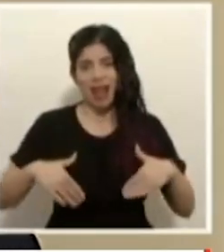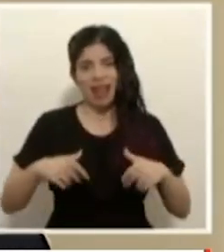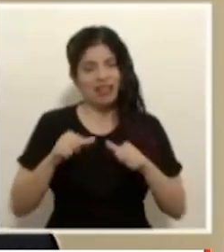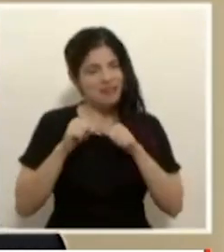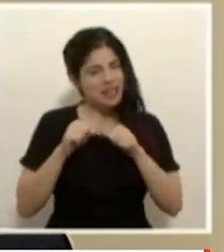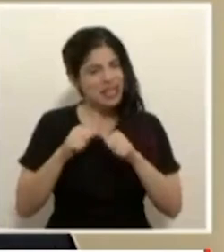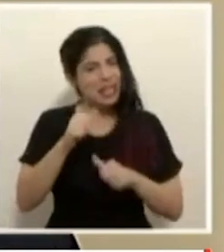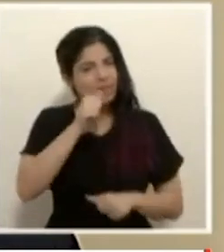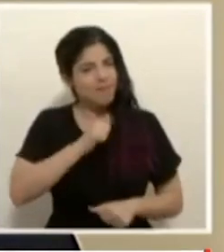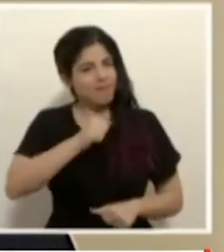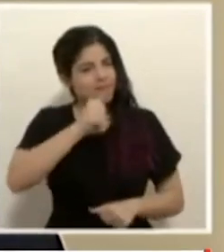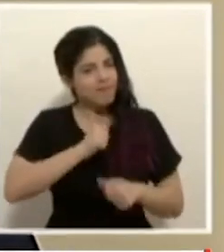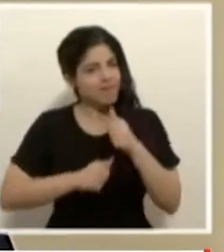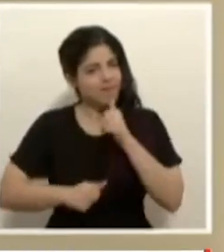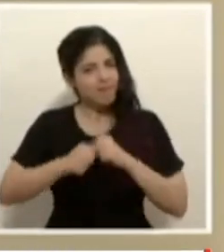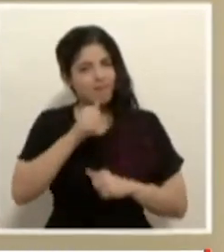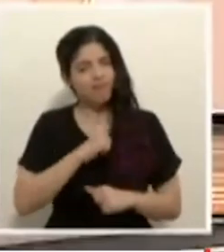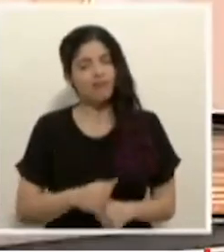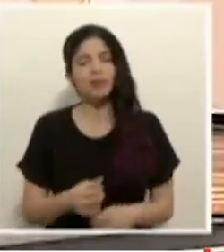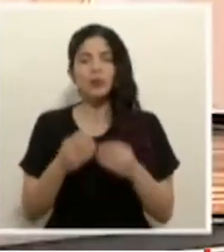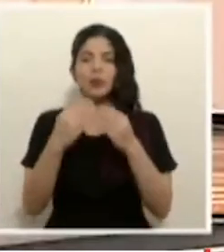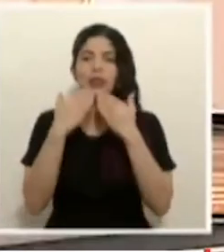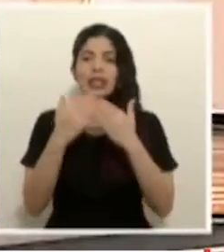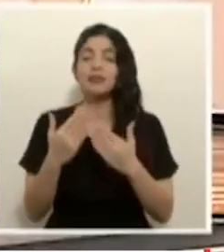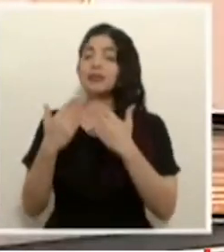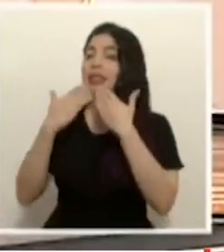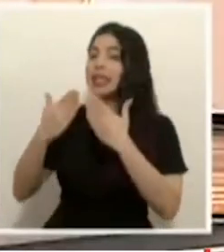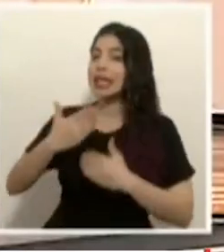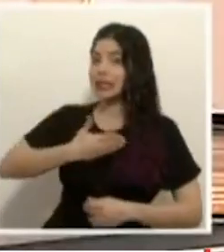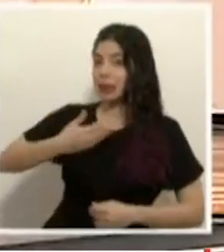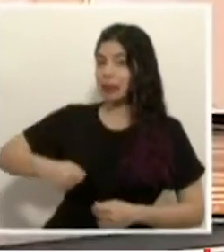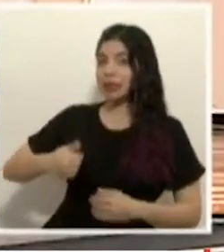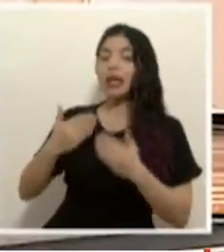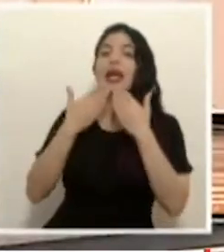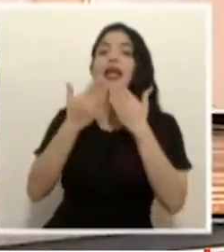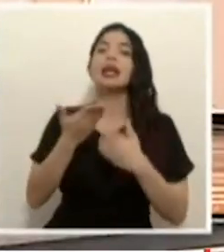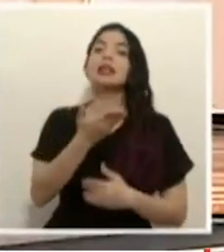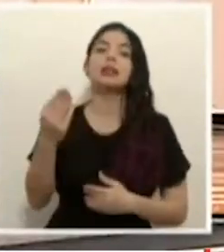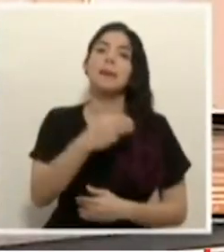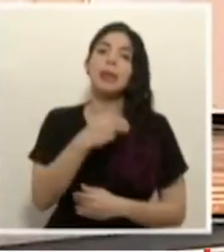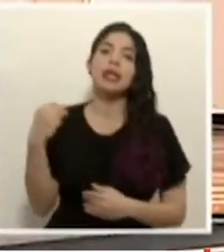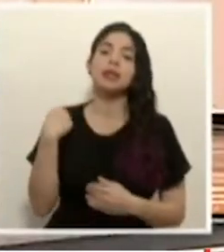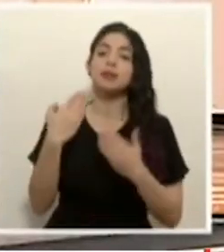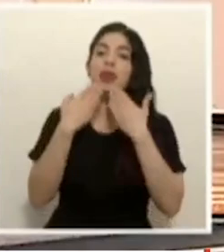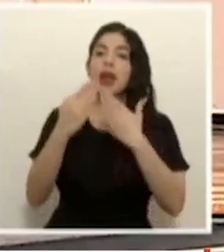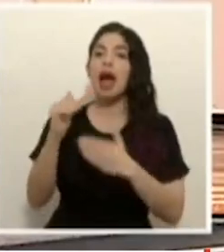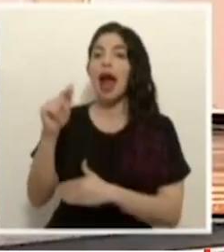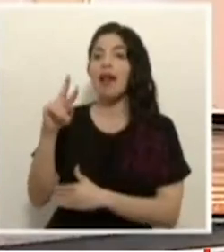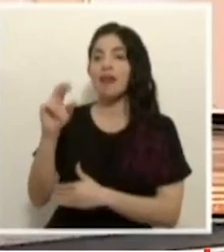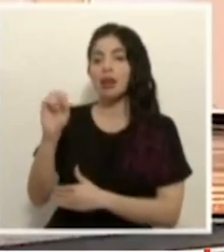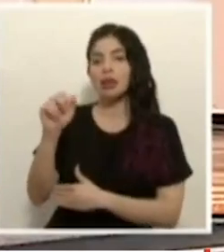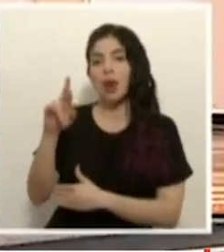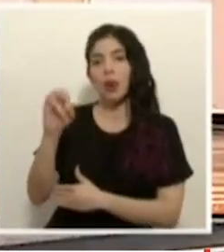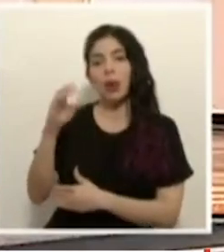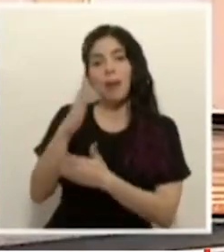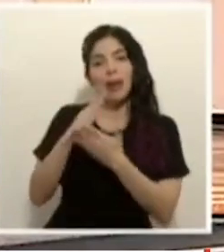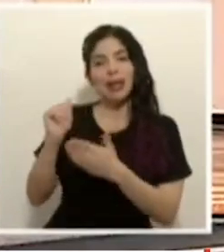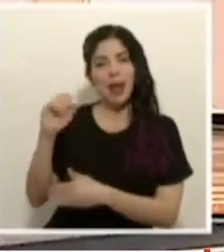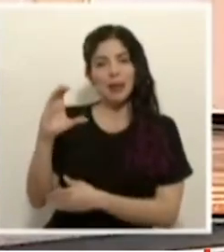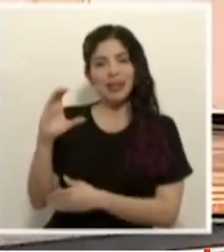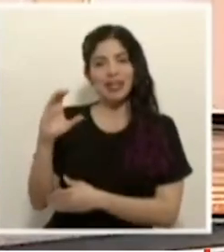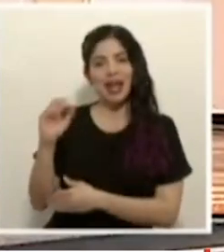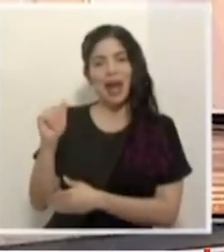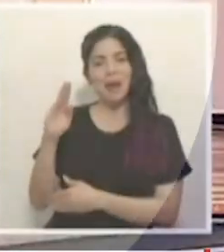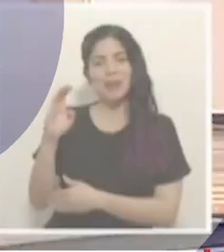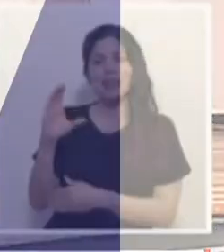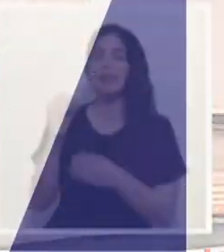seguir resistiendo muchas gracias gracias señor presidente gracias señores ministros gracias a don Álvaro Saborío de la ABC muchas gracias muy buenas